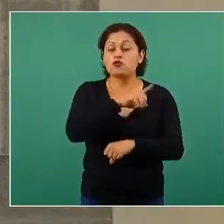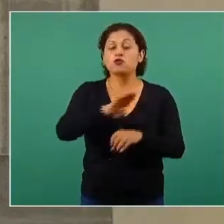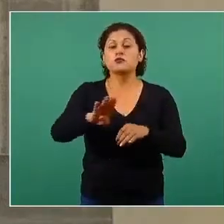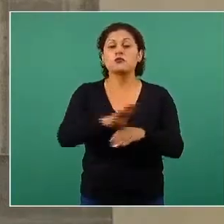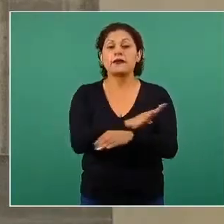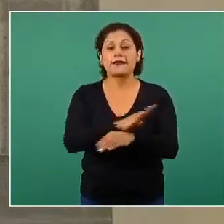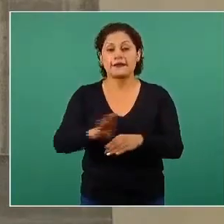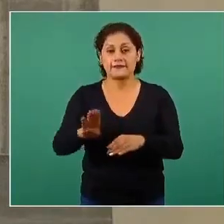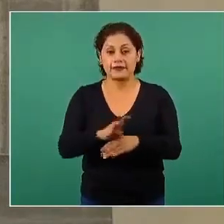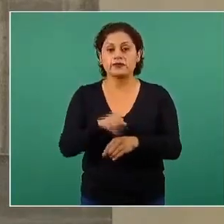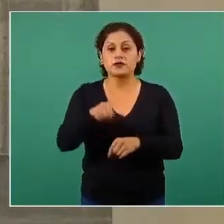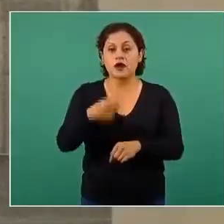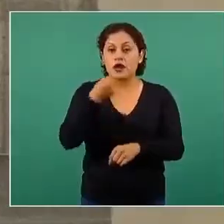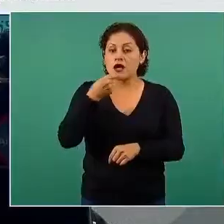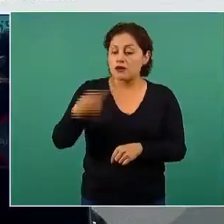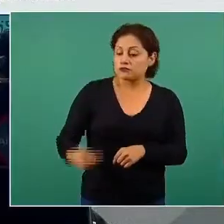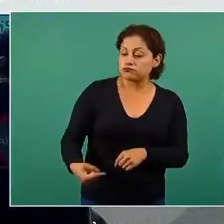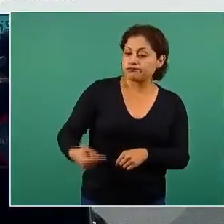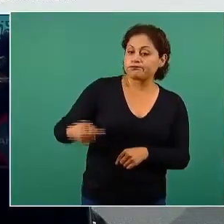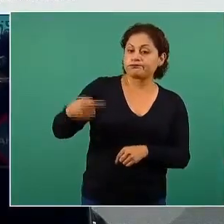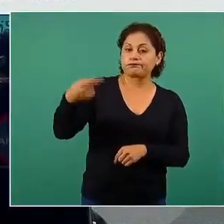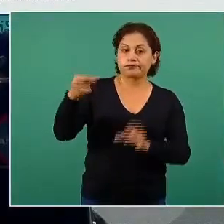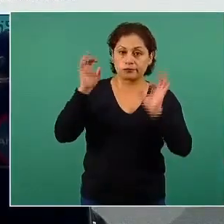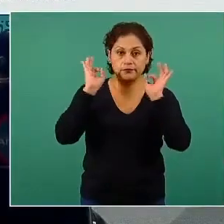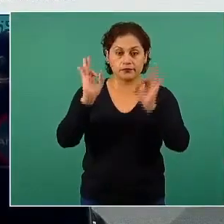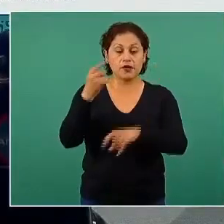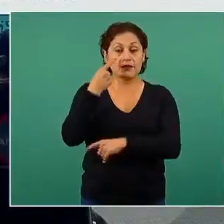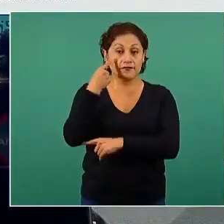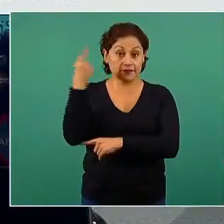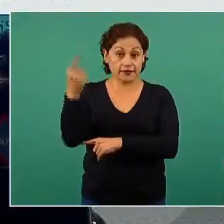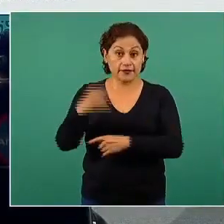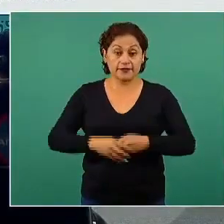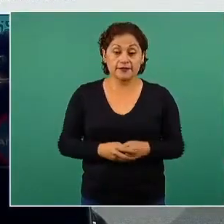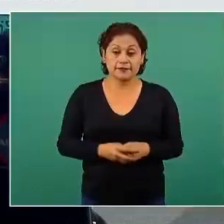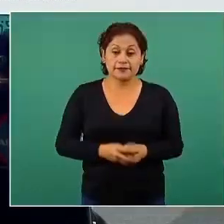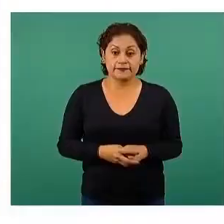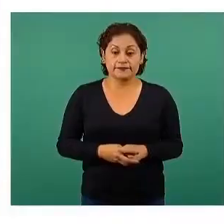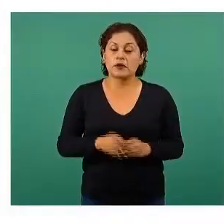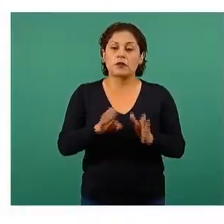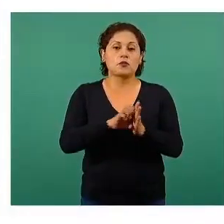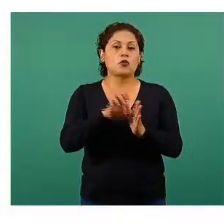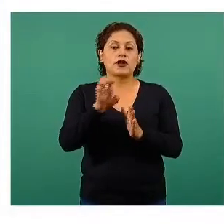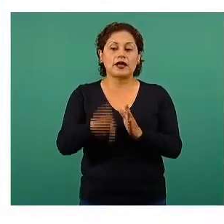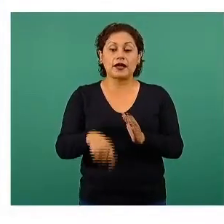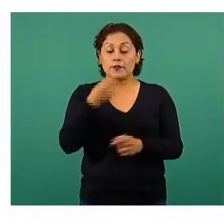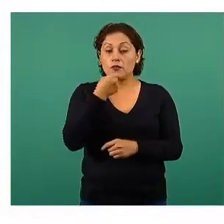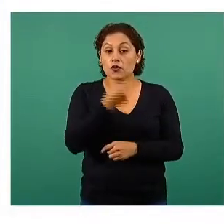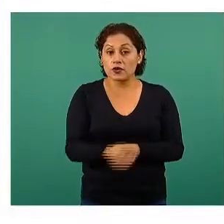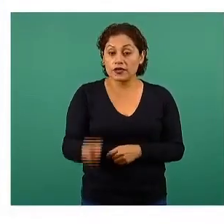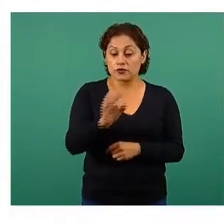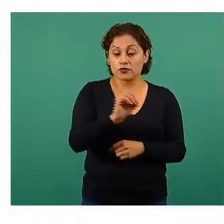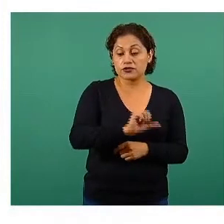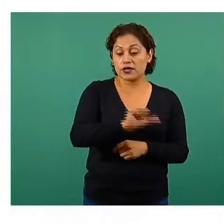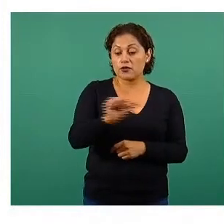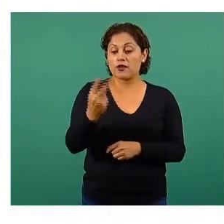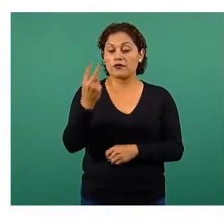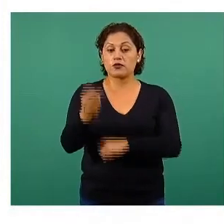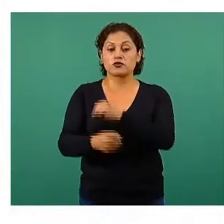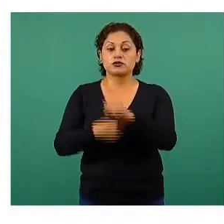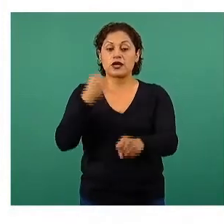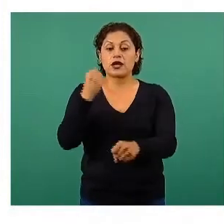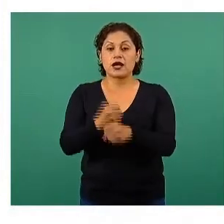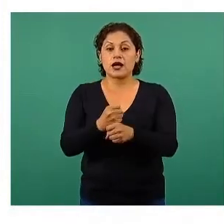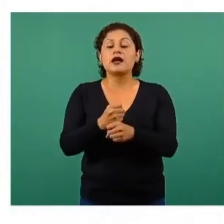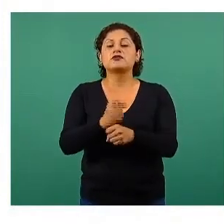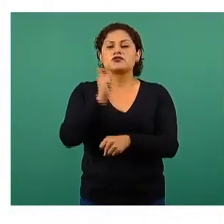adecuado. Y esto lo podemos observar en esta diapositiva. Cuando hablamos de los más pequeñitos, de cero a dos años, lo que se